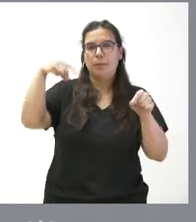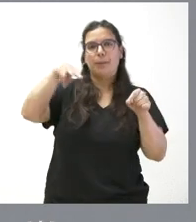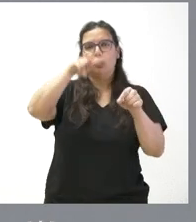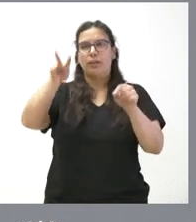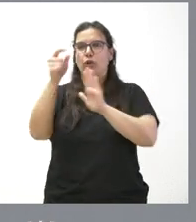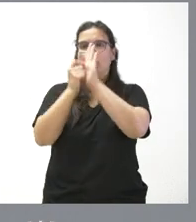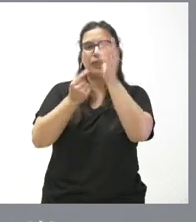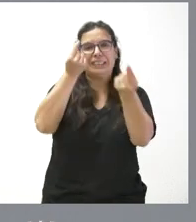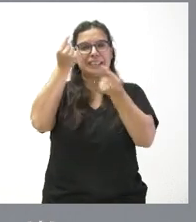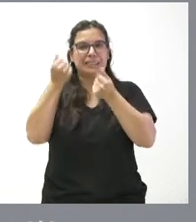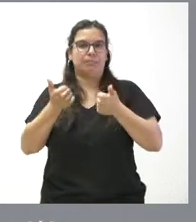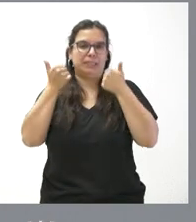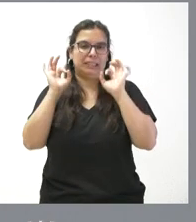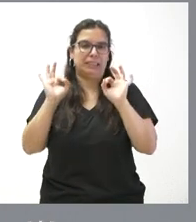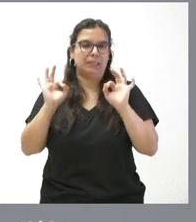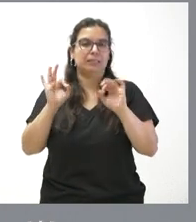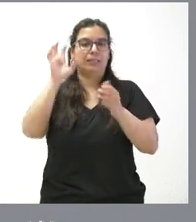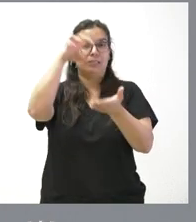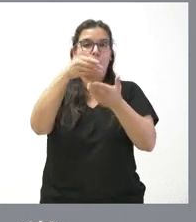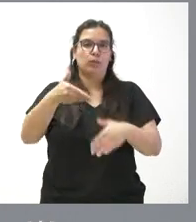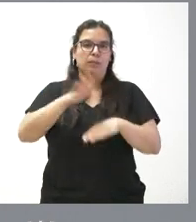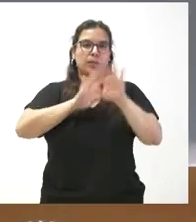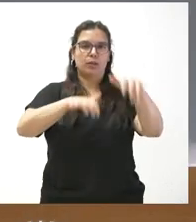precisas de esta instalación que tan importante es para León.